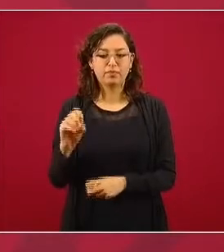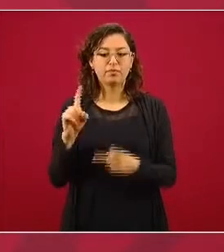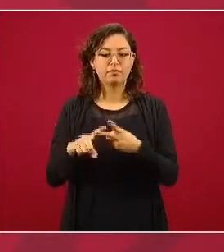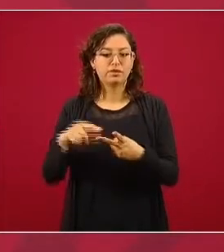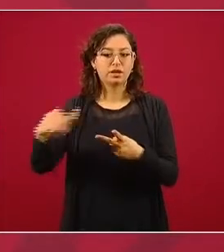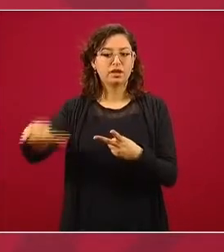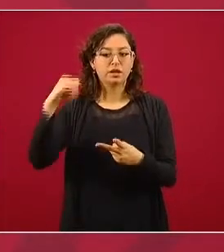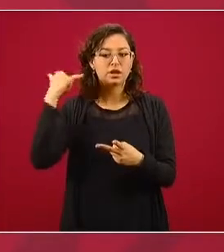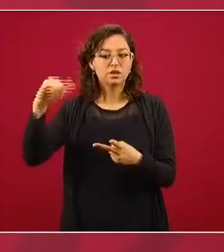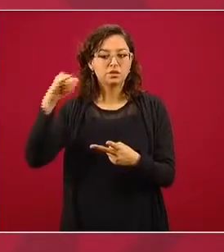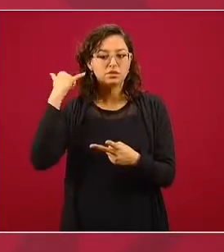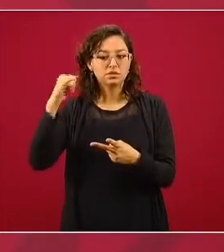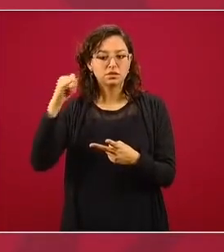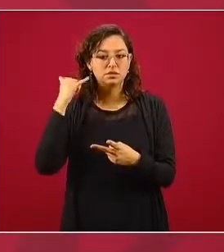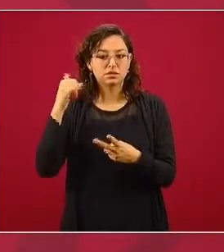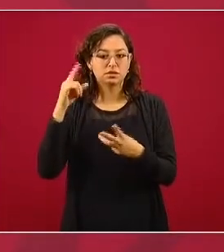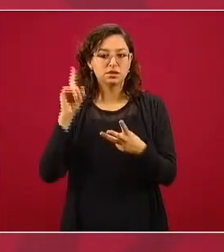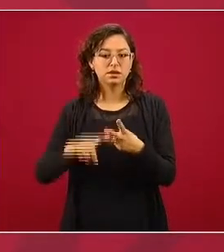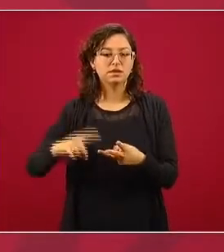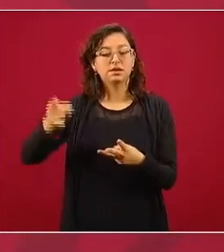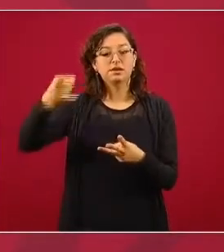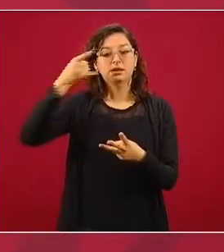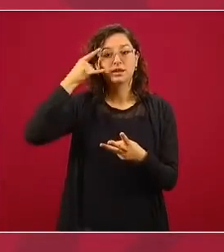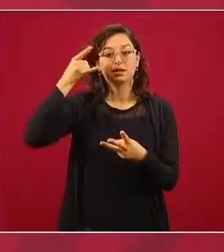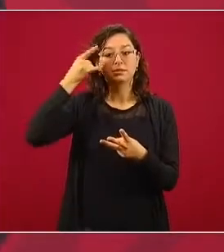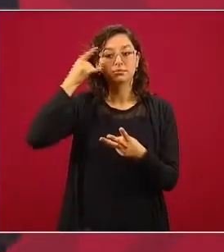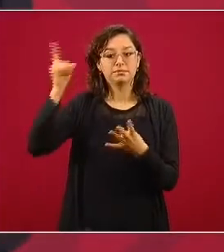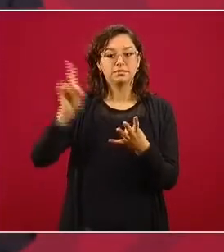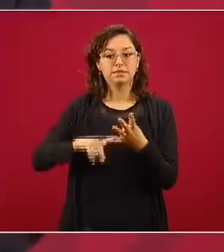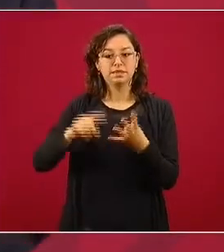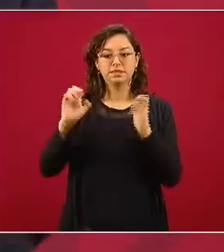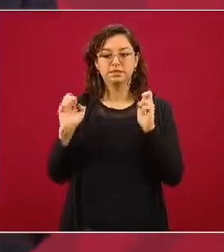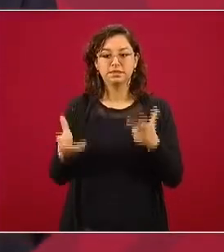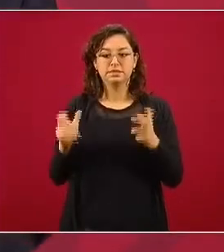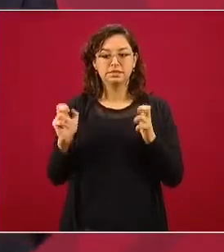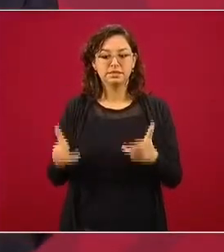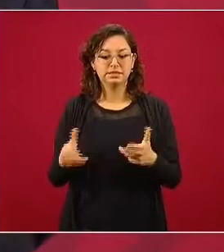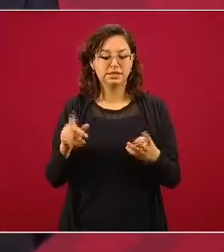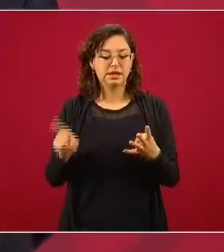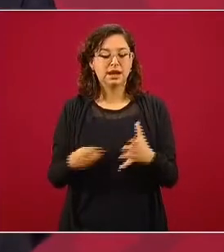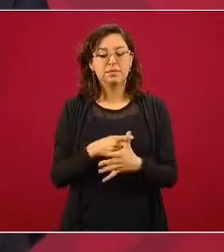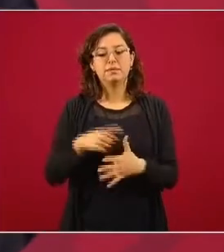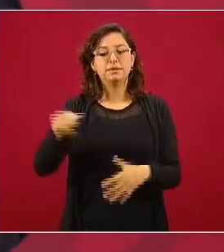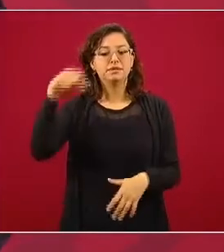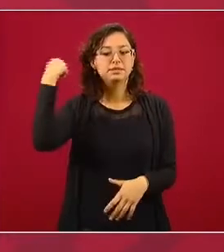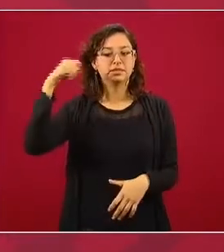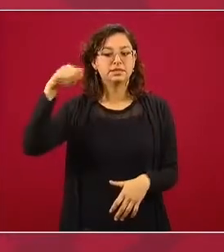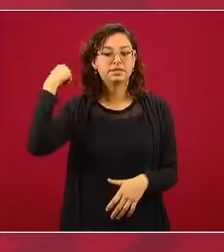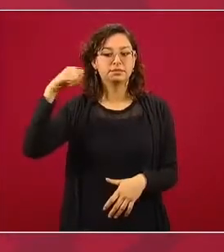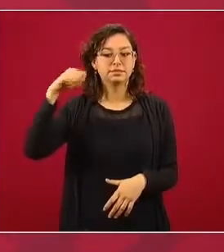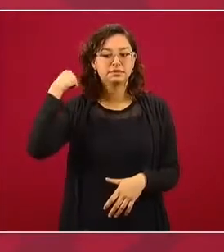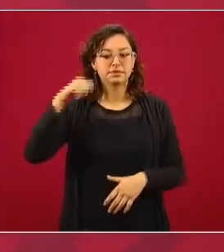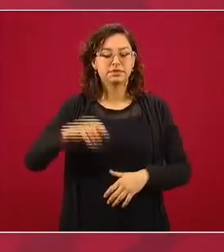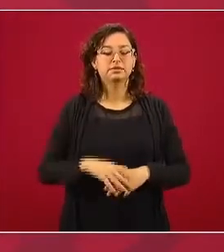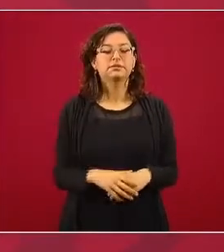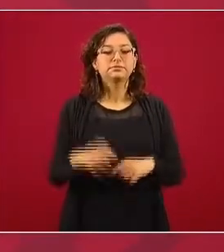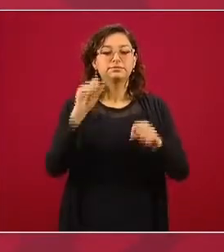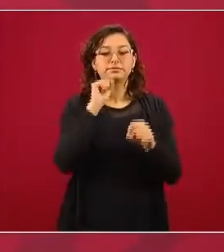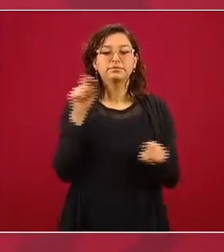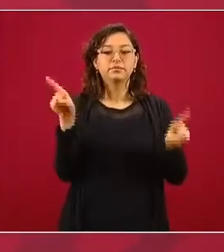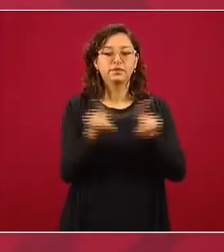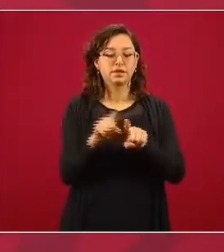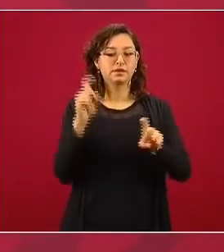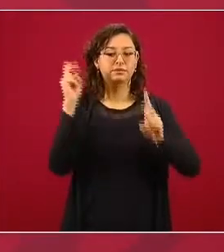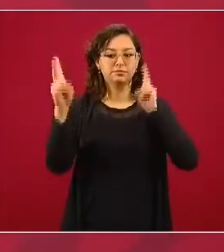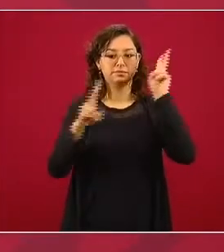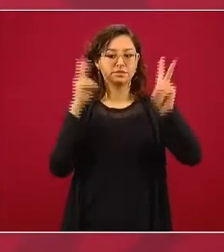Yucatán, en Campeche, en Chiapas, Tabasco, visitamos también el